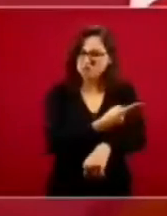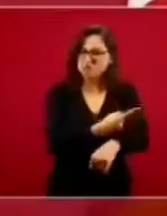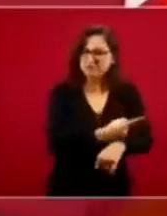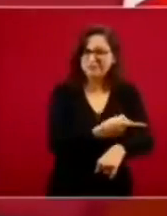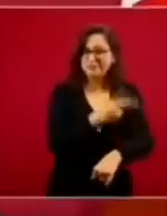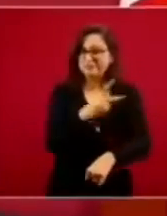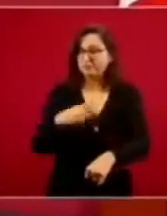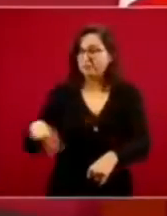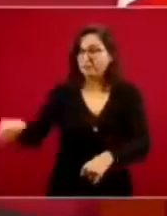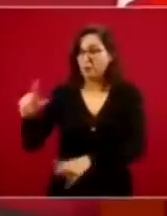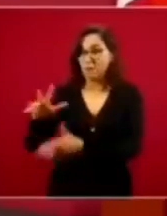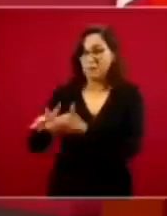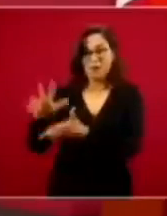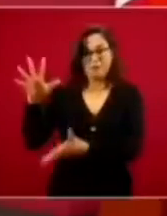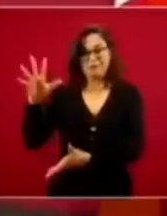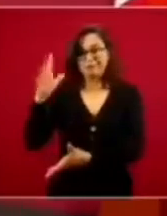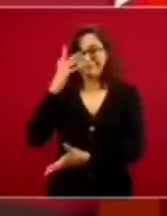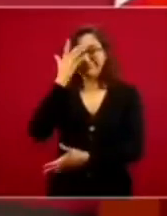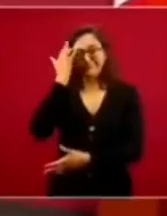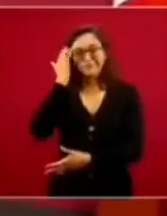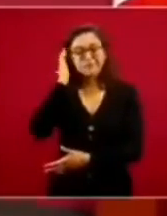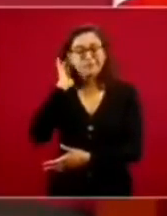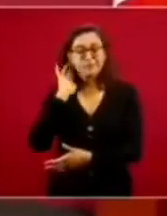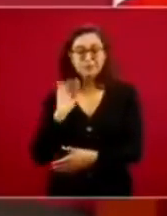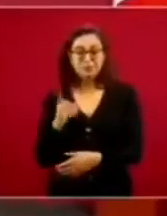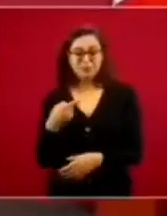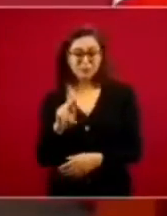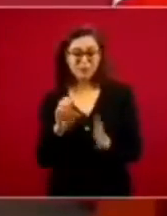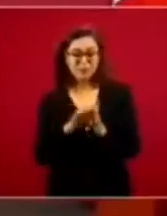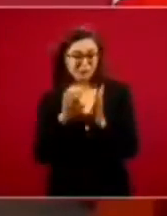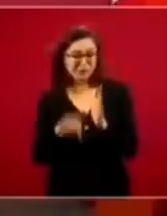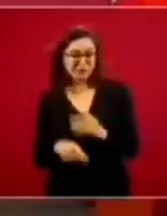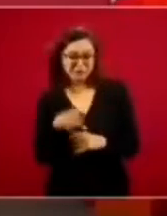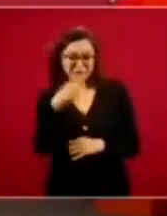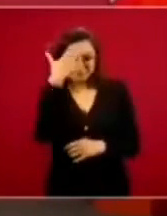Pero aquí vemos, por ejemplo, lo de esta organización